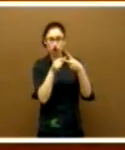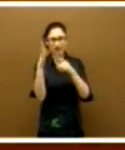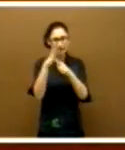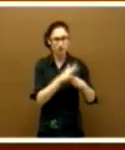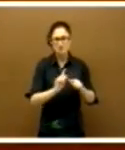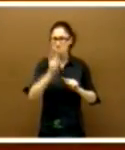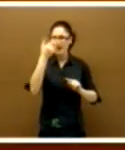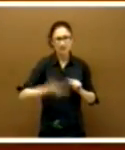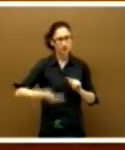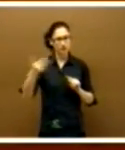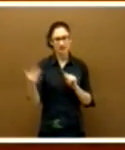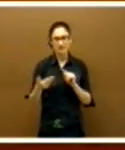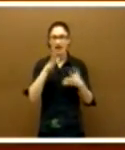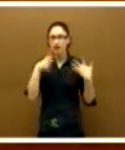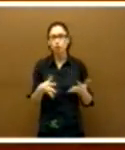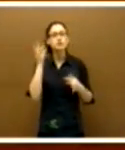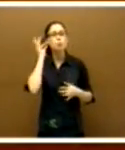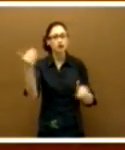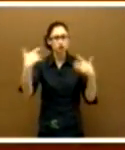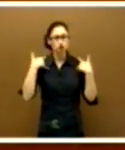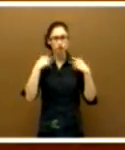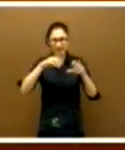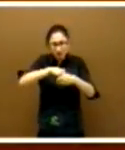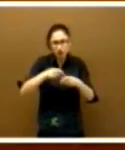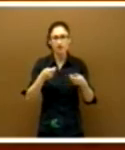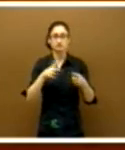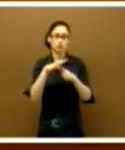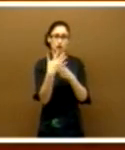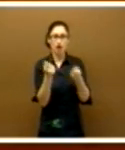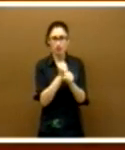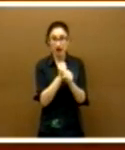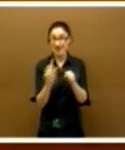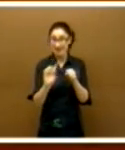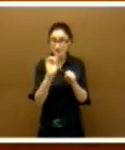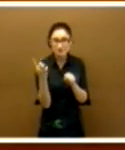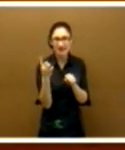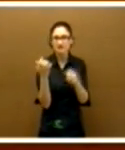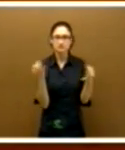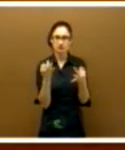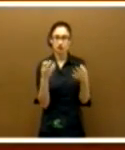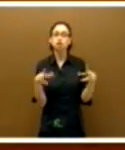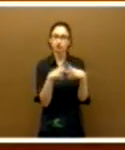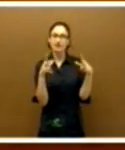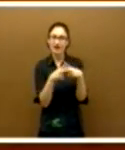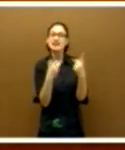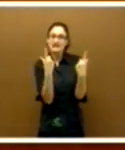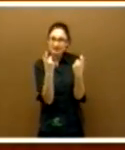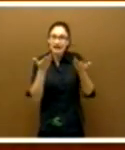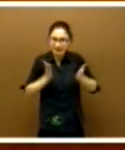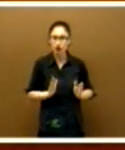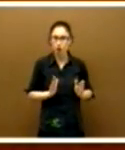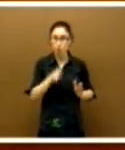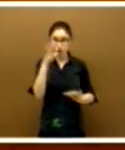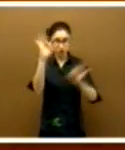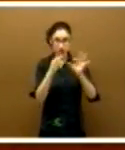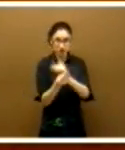más importantes que sufren las mujeres en el mundo laboral. La primera es que, a pesar de que la sociedad necesita hijos por su tasa de